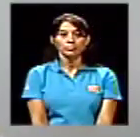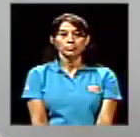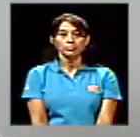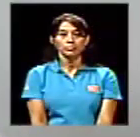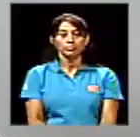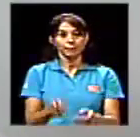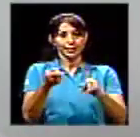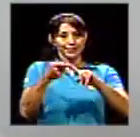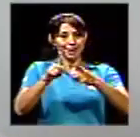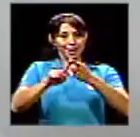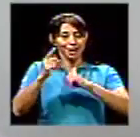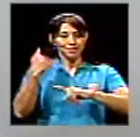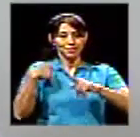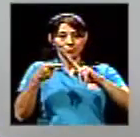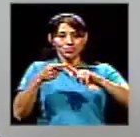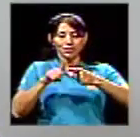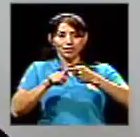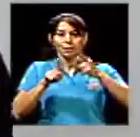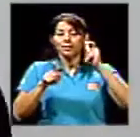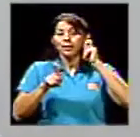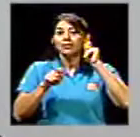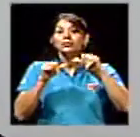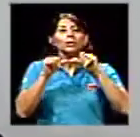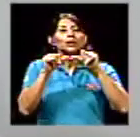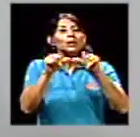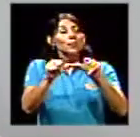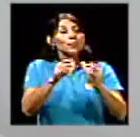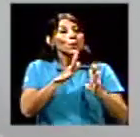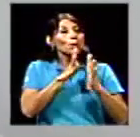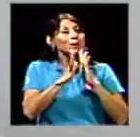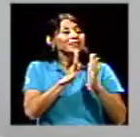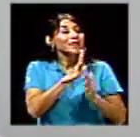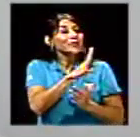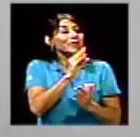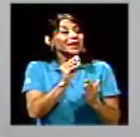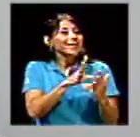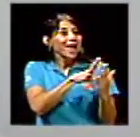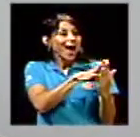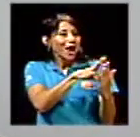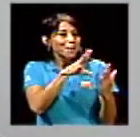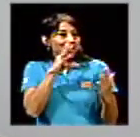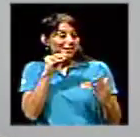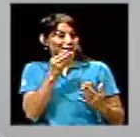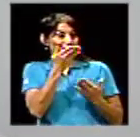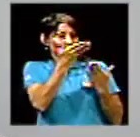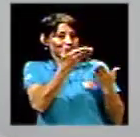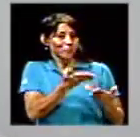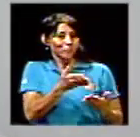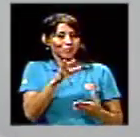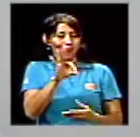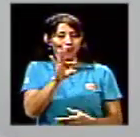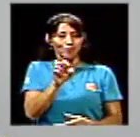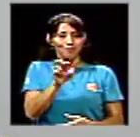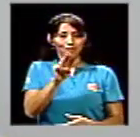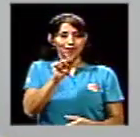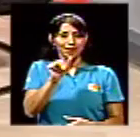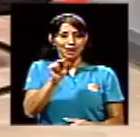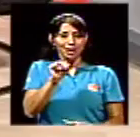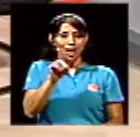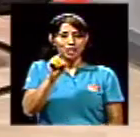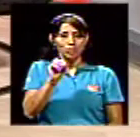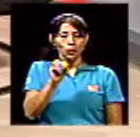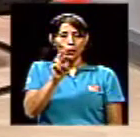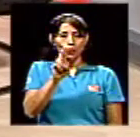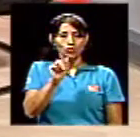Continuamos, amigas y amigos, conversando y aprendiendo de don Fernando Ramírez. Nos decía usted de